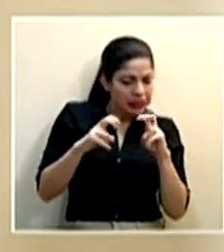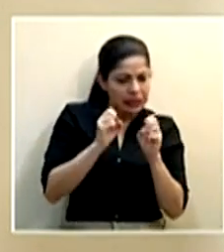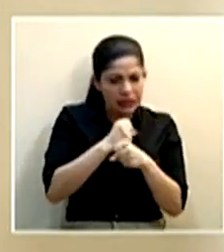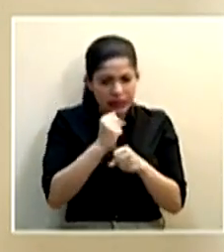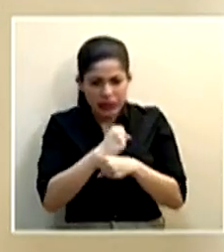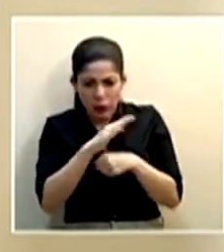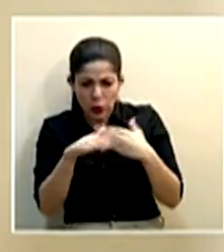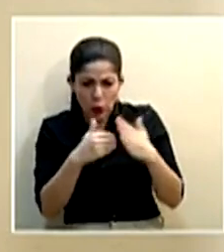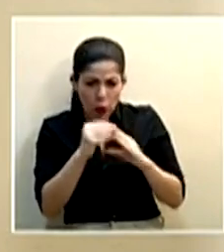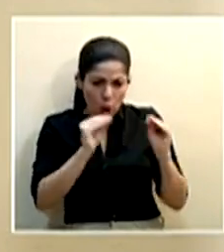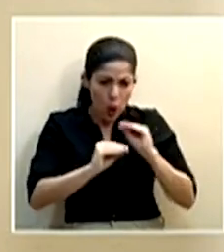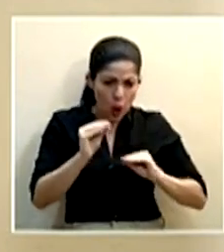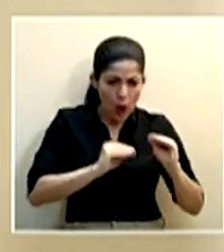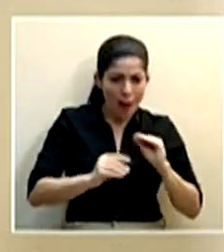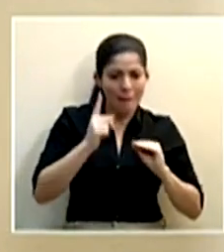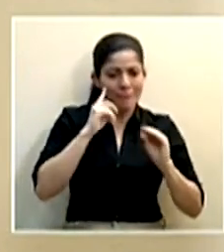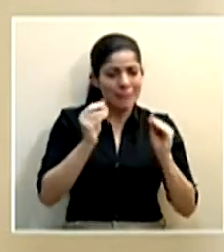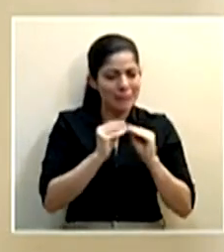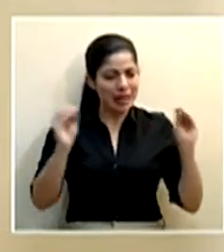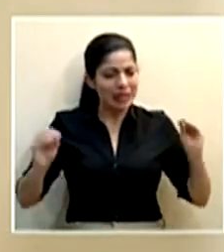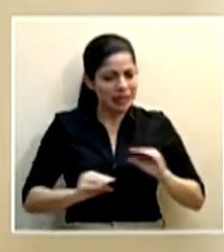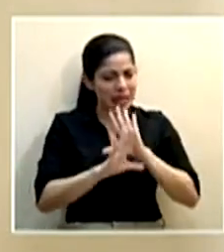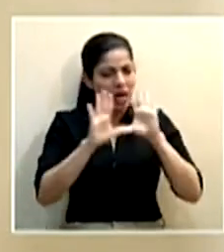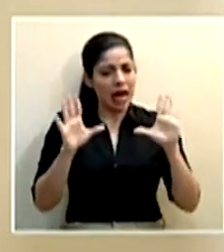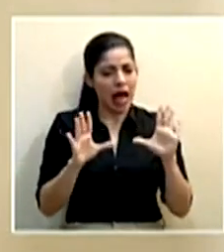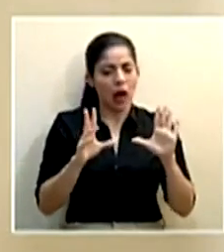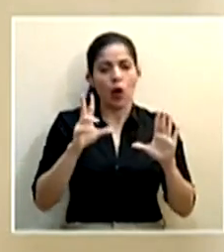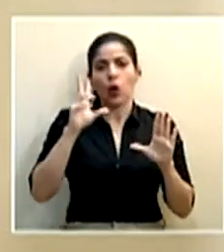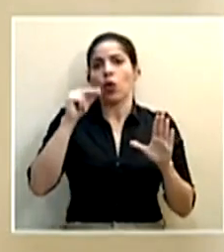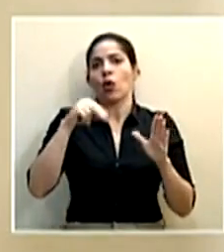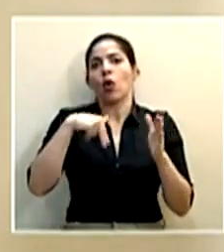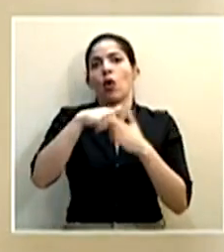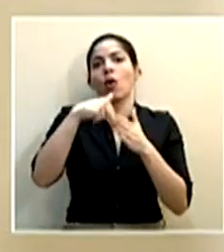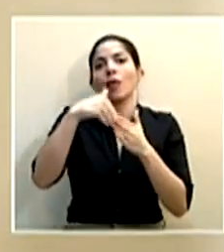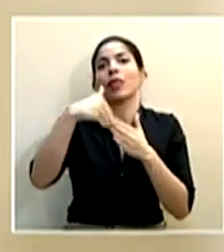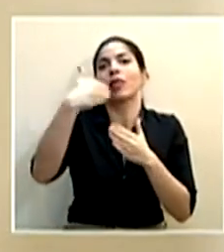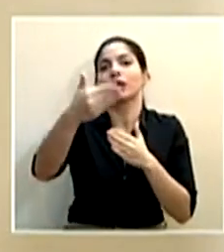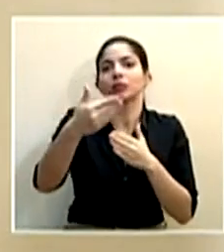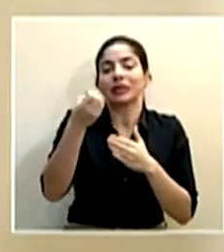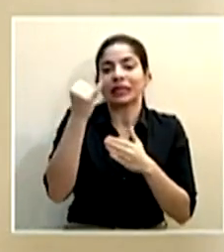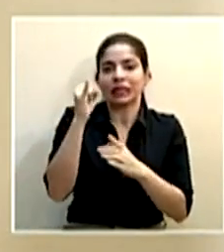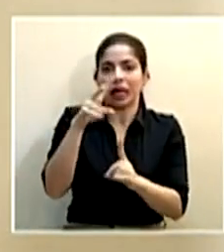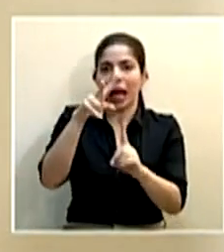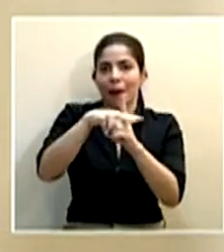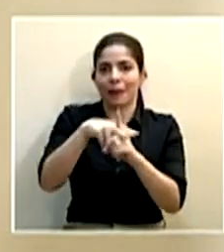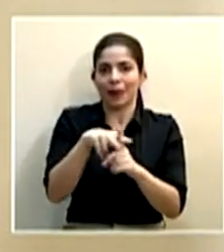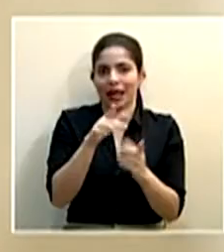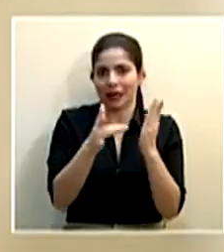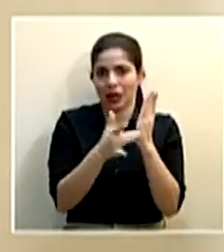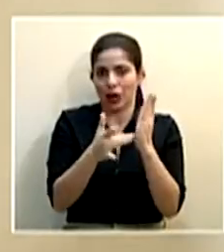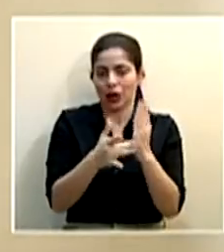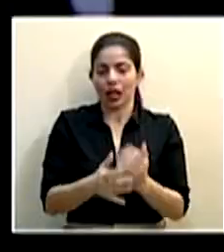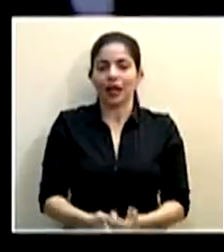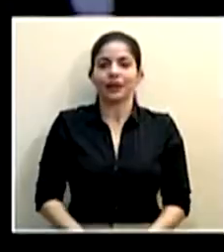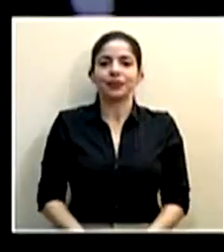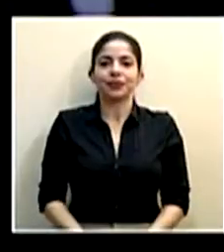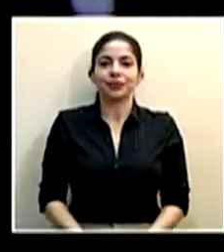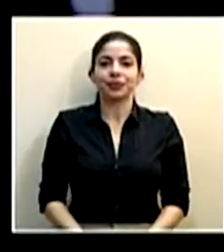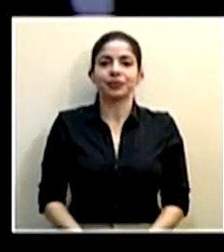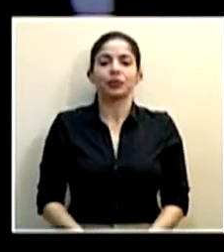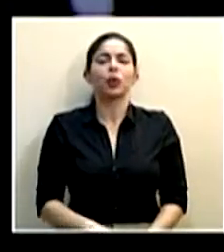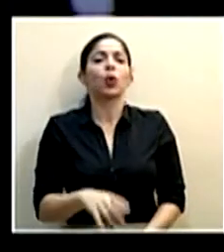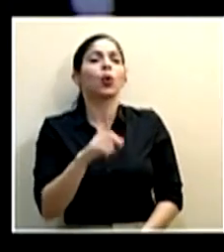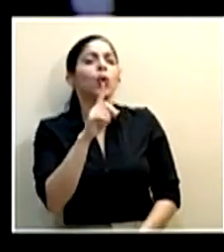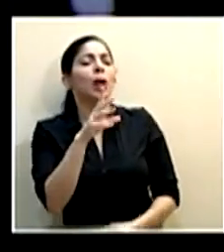todo para tener todo, digamos, lo más claro posible y que no tengamos contratiempos a la hora de eventualmente aplicar ese tipo de tecnologías. Una